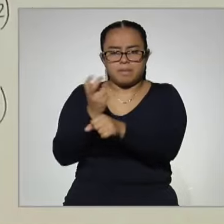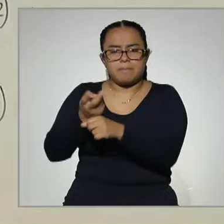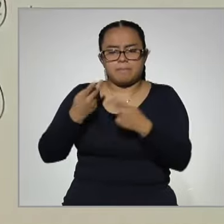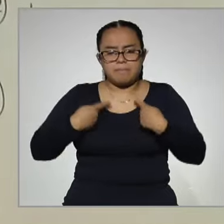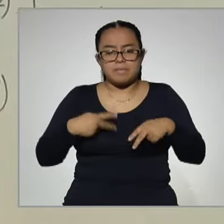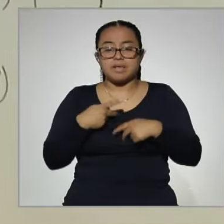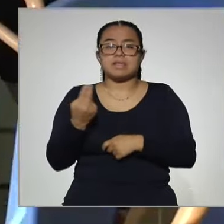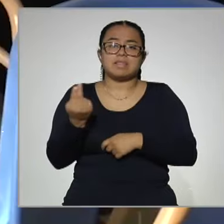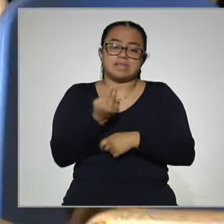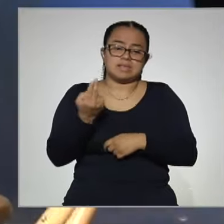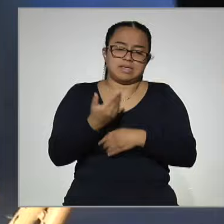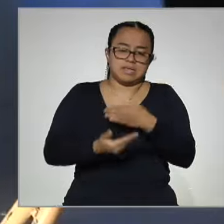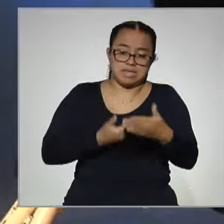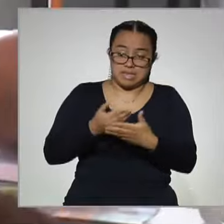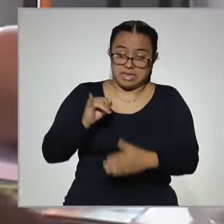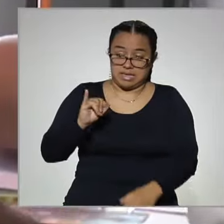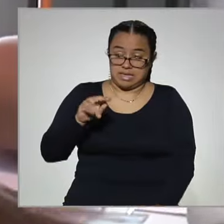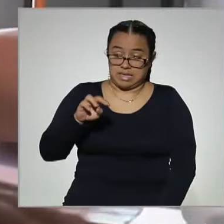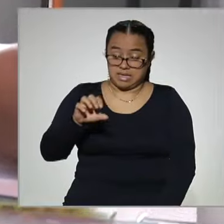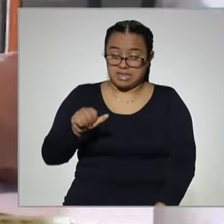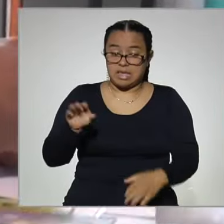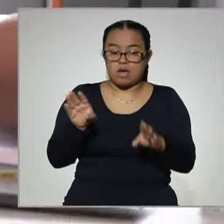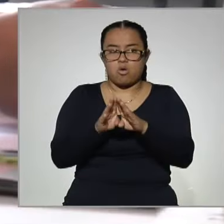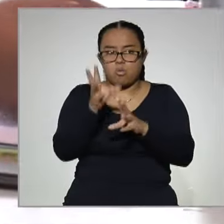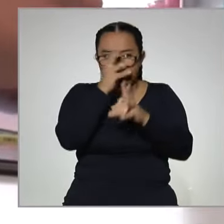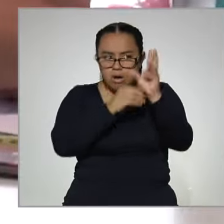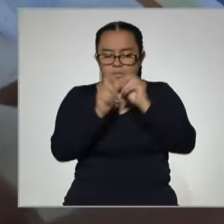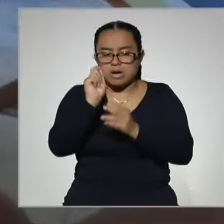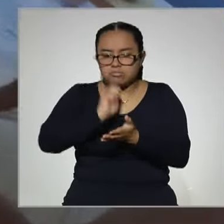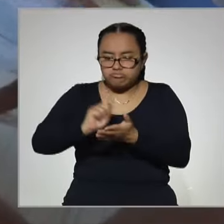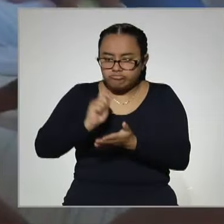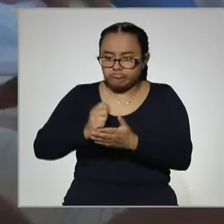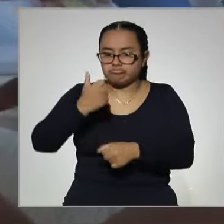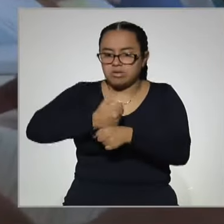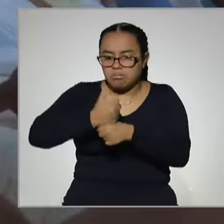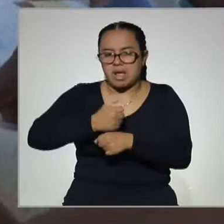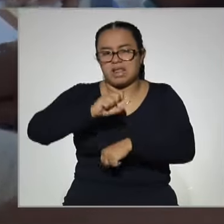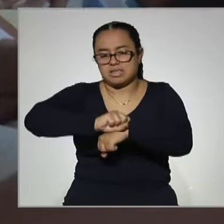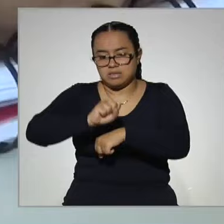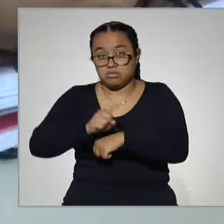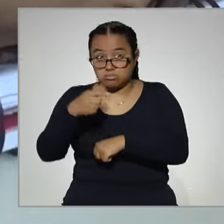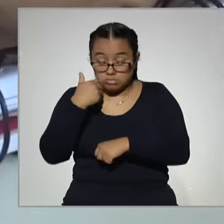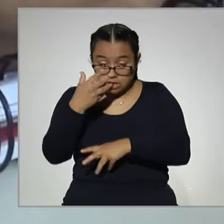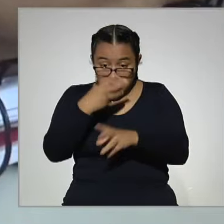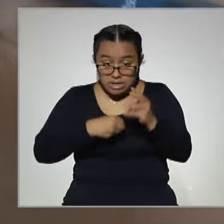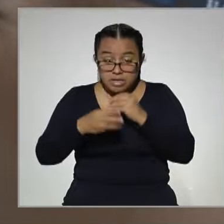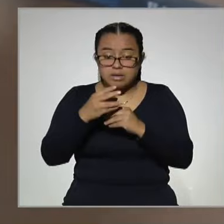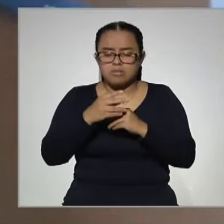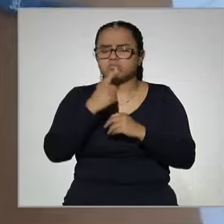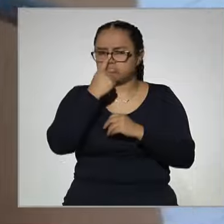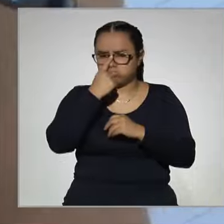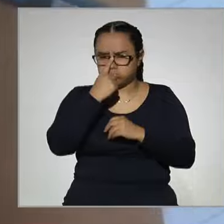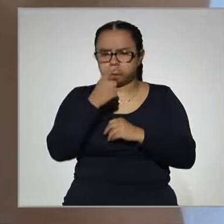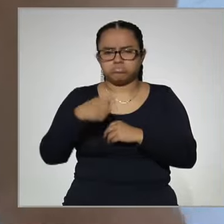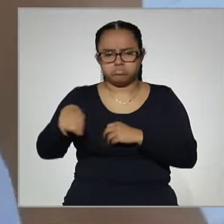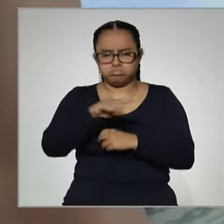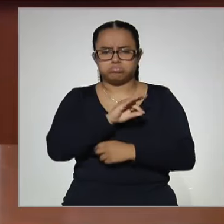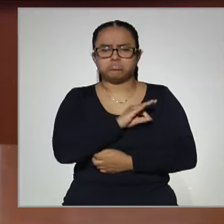requieran los servicios del INEA de alfabetización primaria y secundaria y que incluso puedan